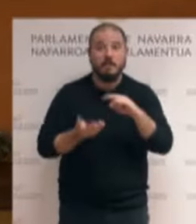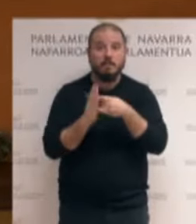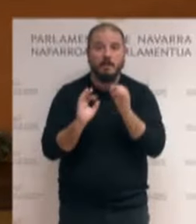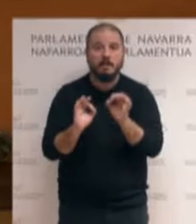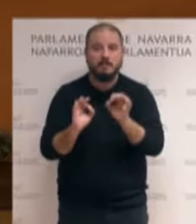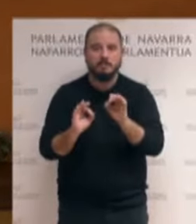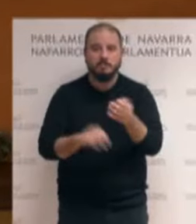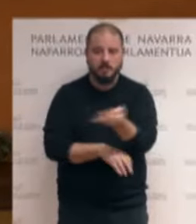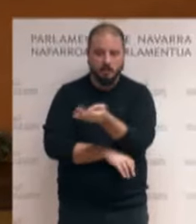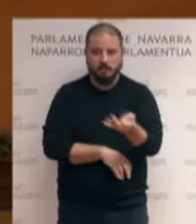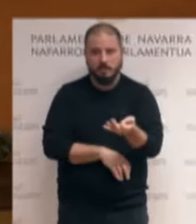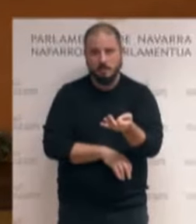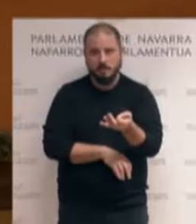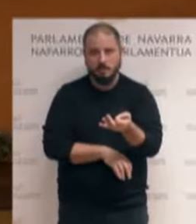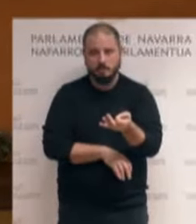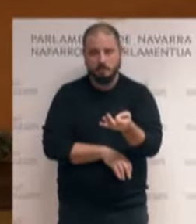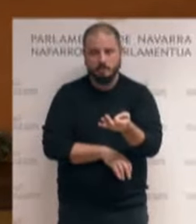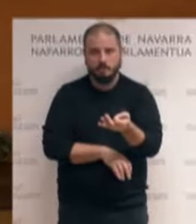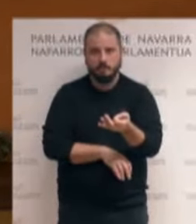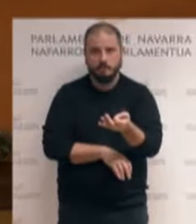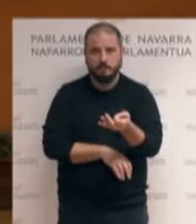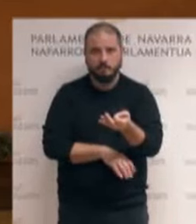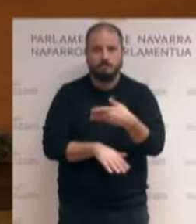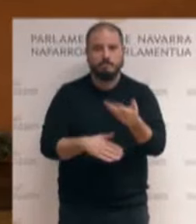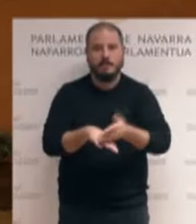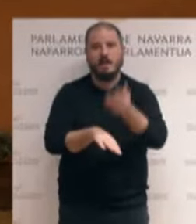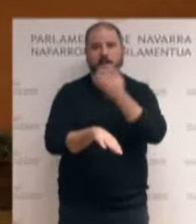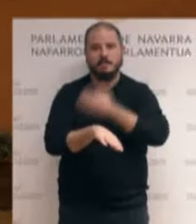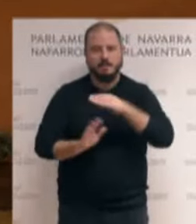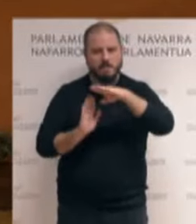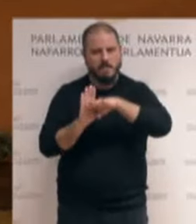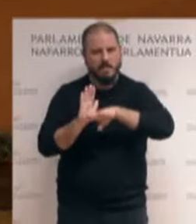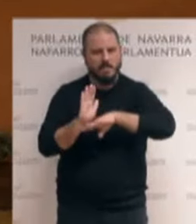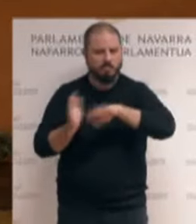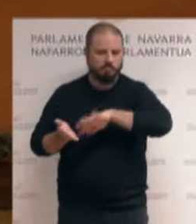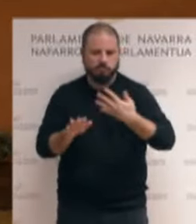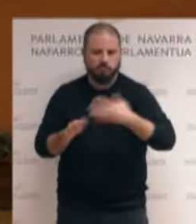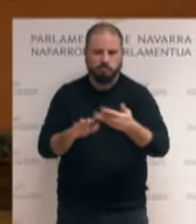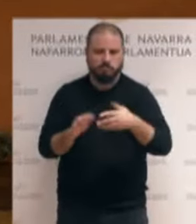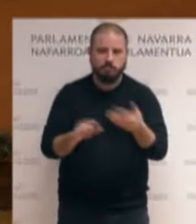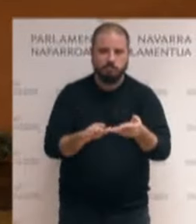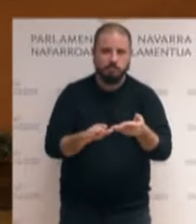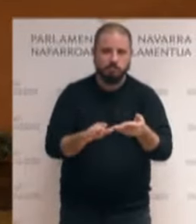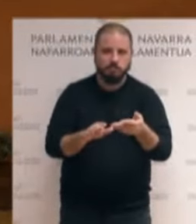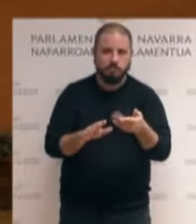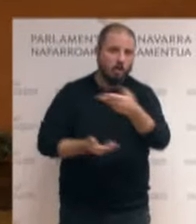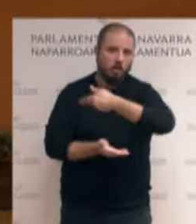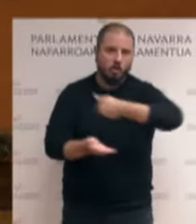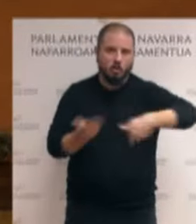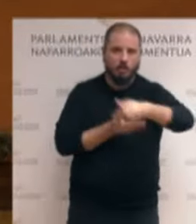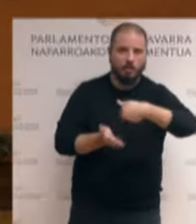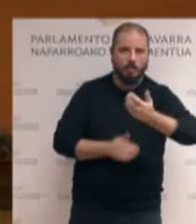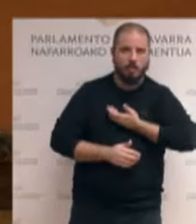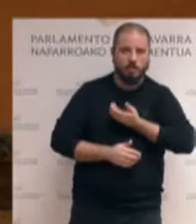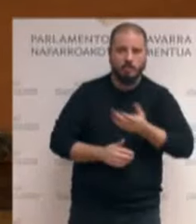eficientes y efectivos, como digo, se debe desplegar una batería de medidas en conjunto con los ayuntamientos. ¿Por qué? Porque